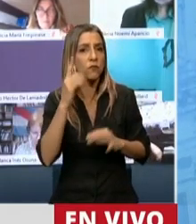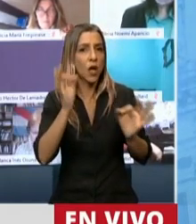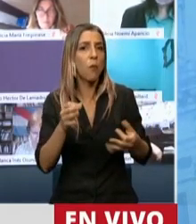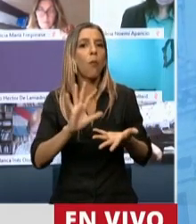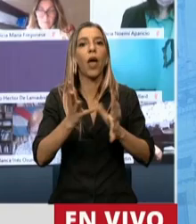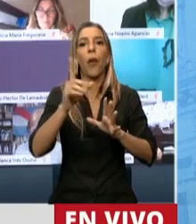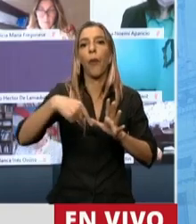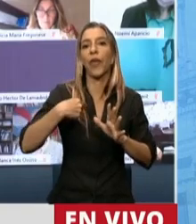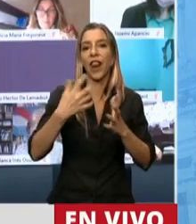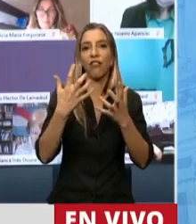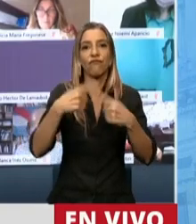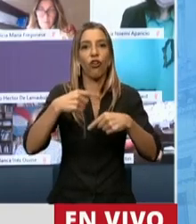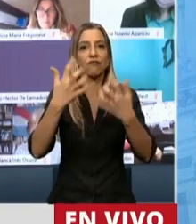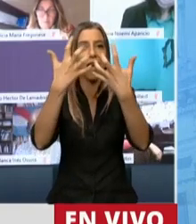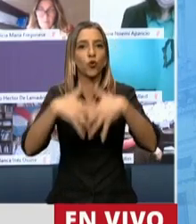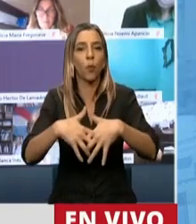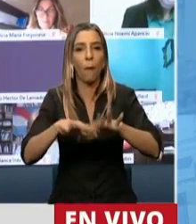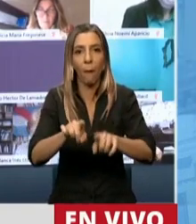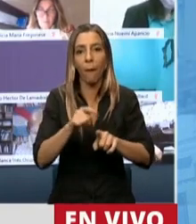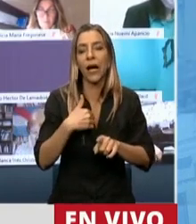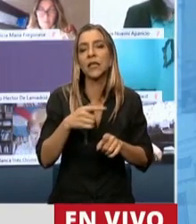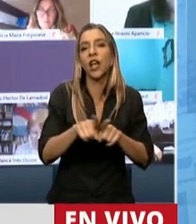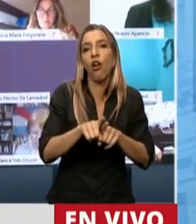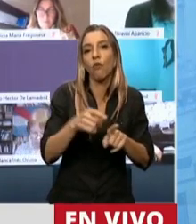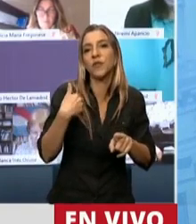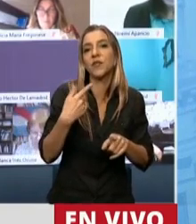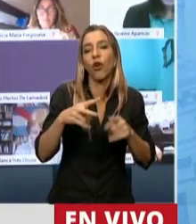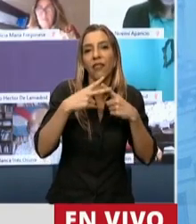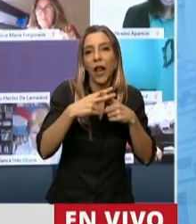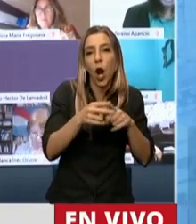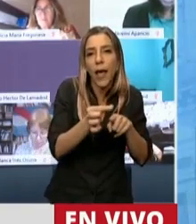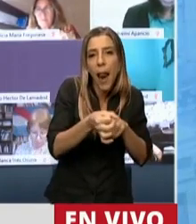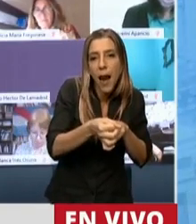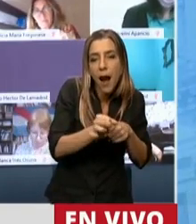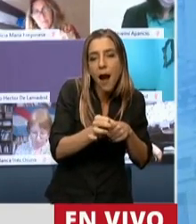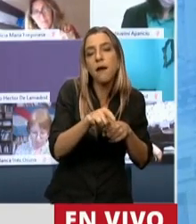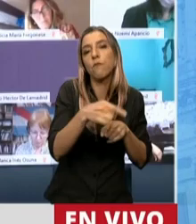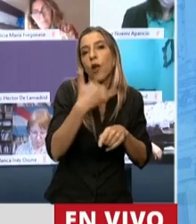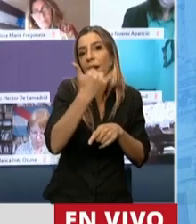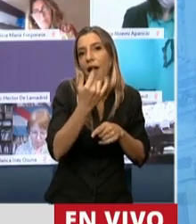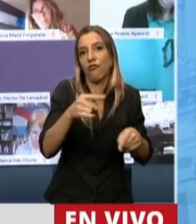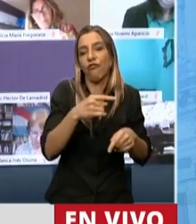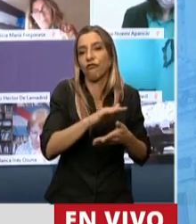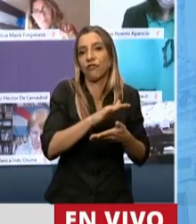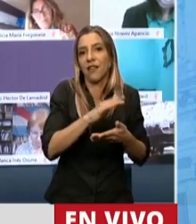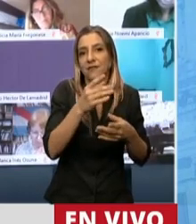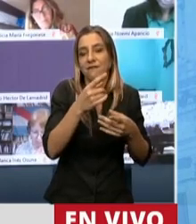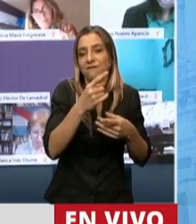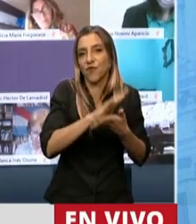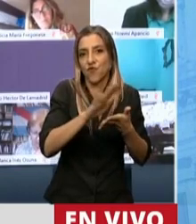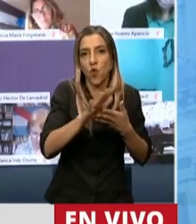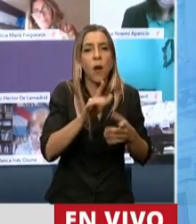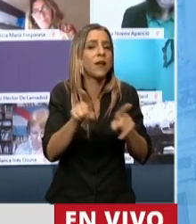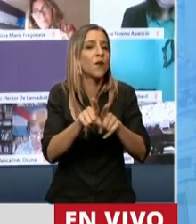biotecnología, la nanotecnología que va a revolucionar la industria, generando nuevos materiales. Lo mismo en el tema del